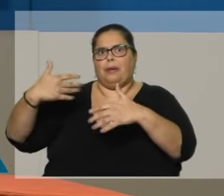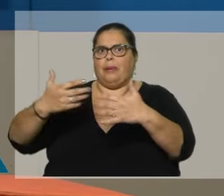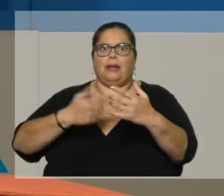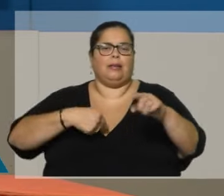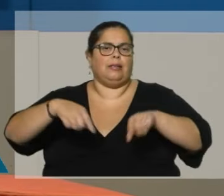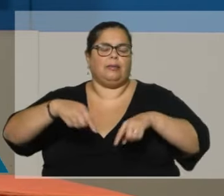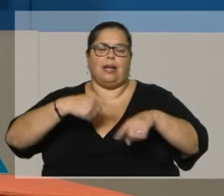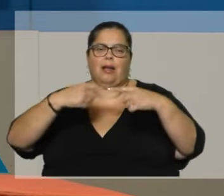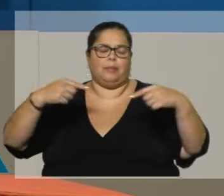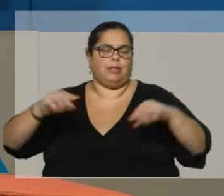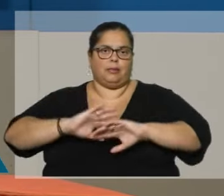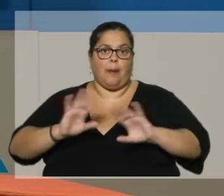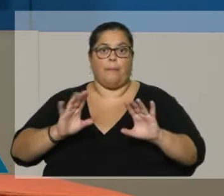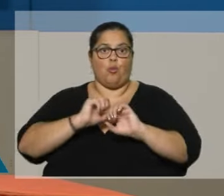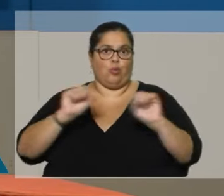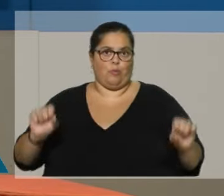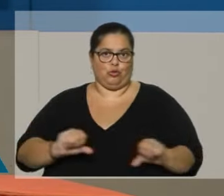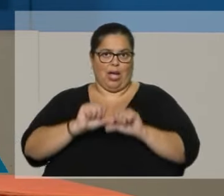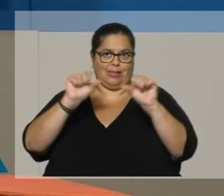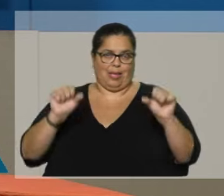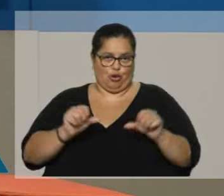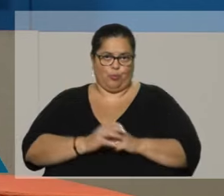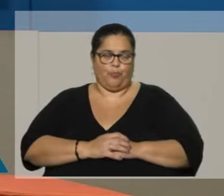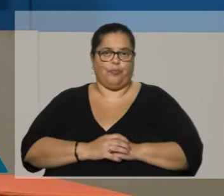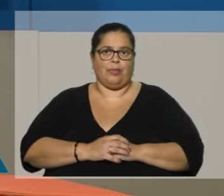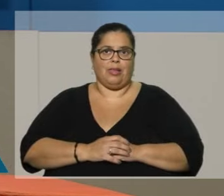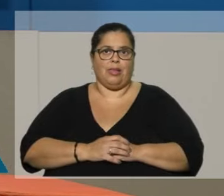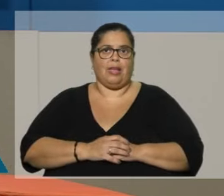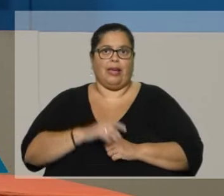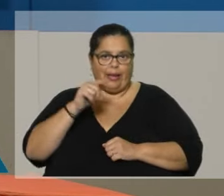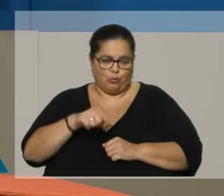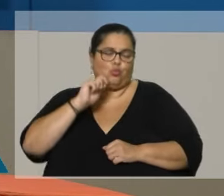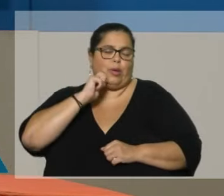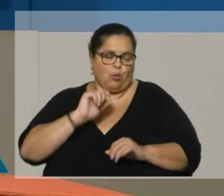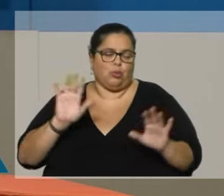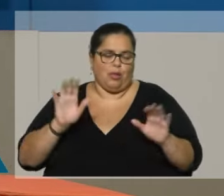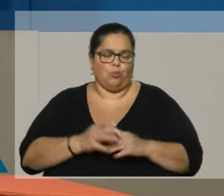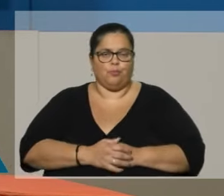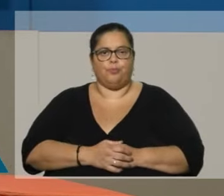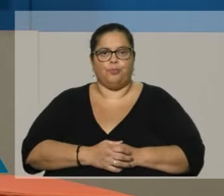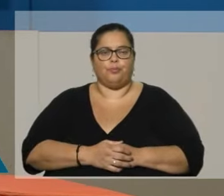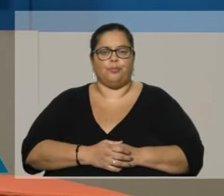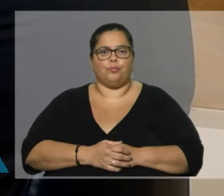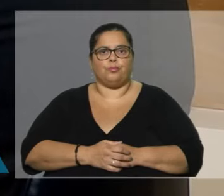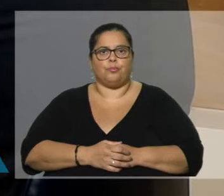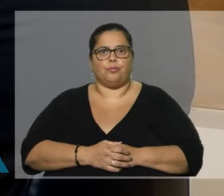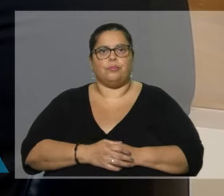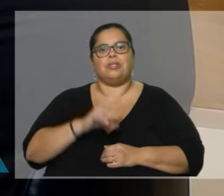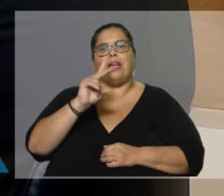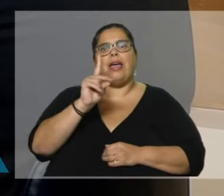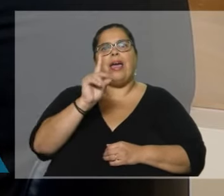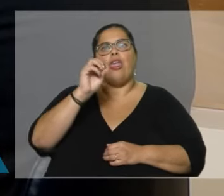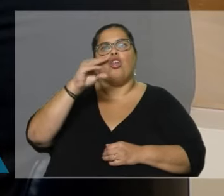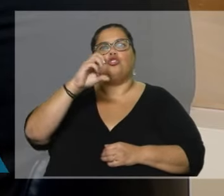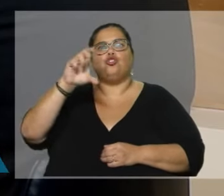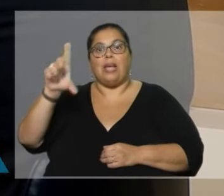y no pudimos llevarla a término como nos hubiera gustado. Maximiliano Doncel, gracias por